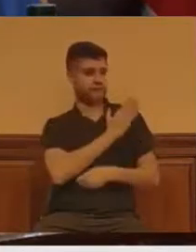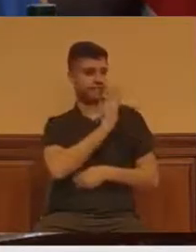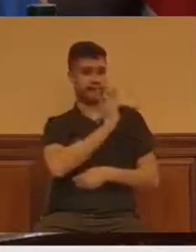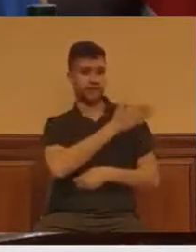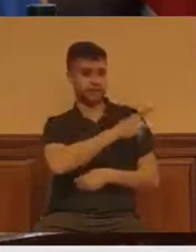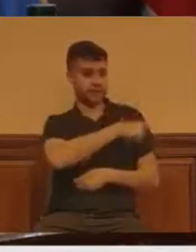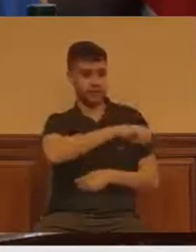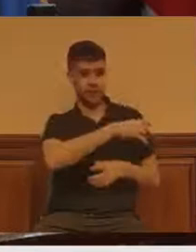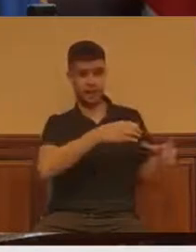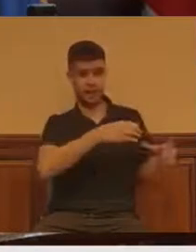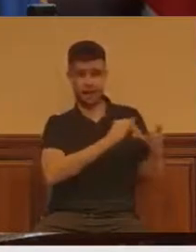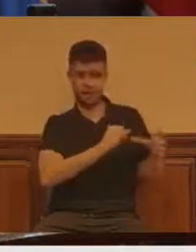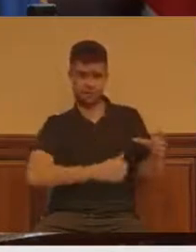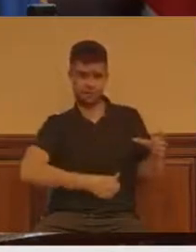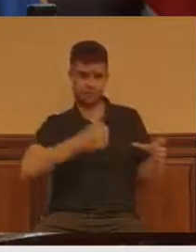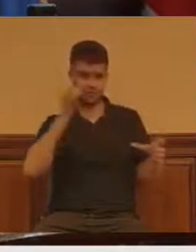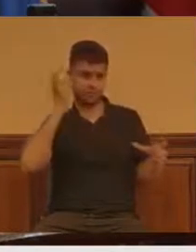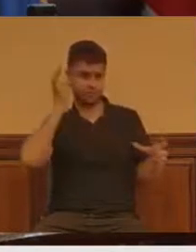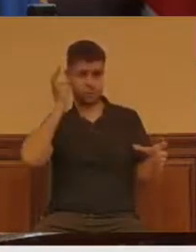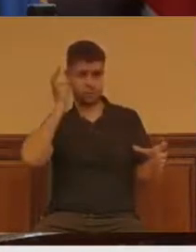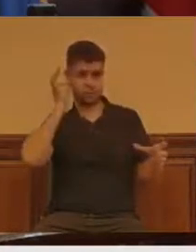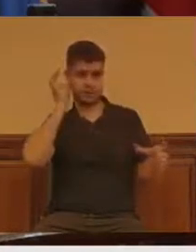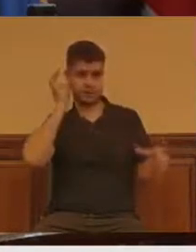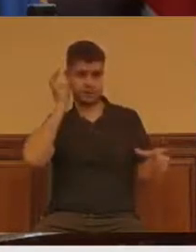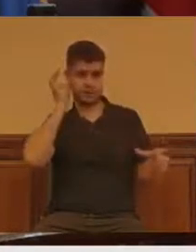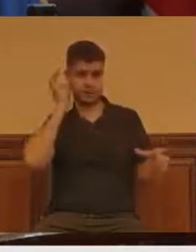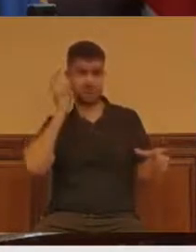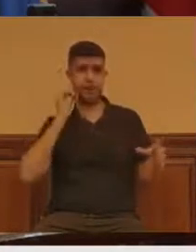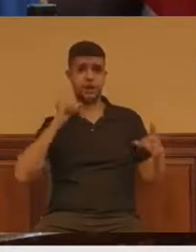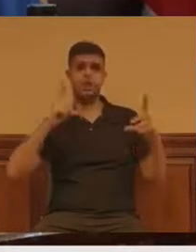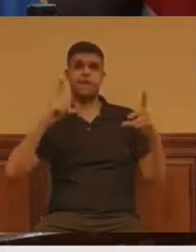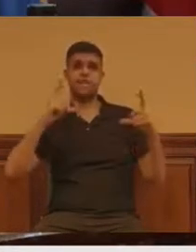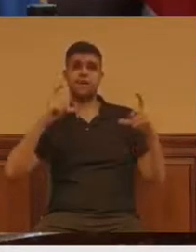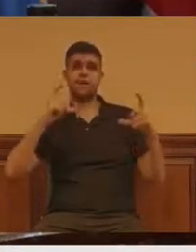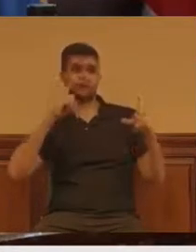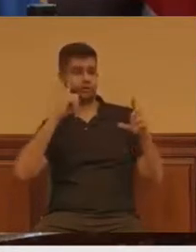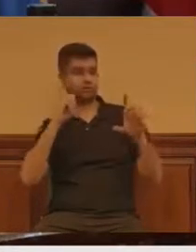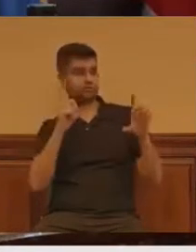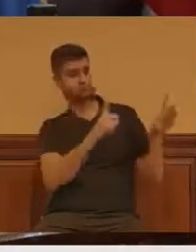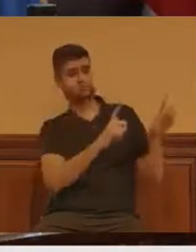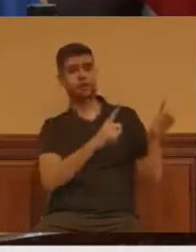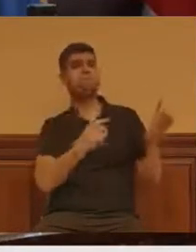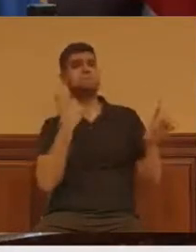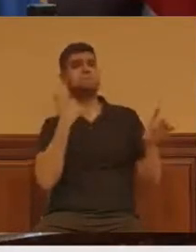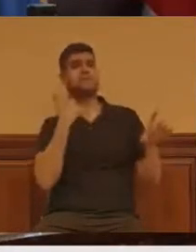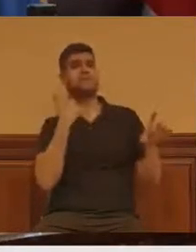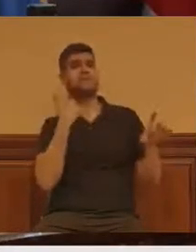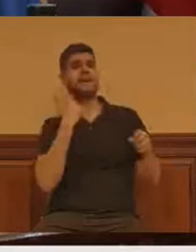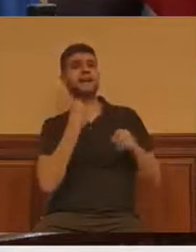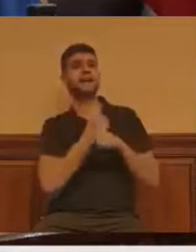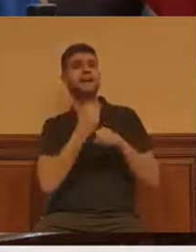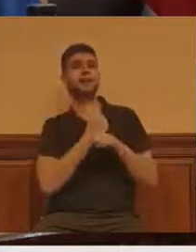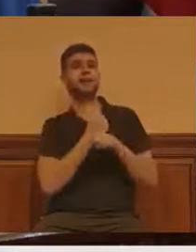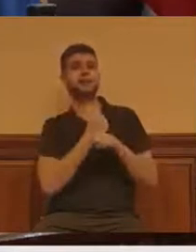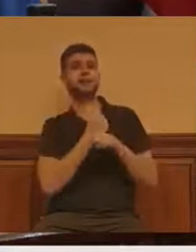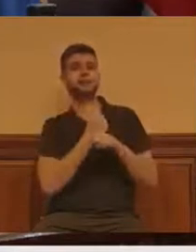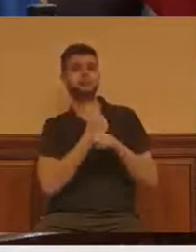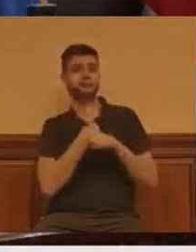mayoritaria, la foto que sale de pérdida de puestos de trabajo es demoledora.